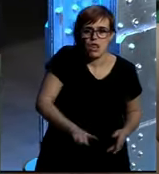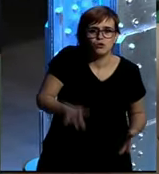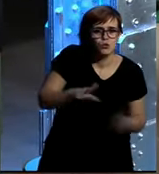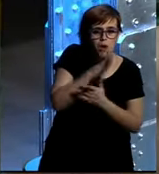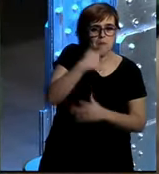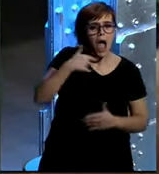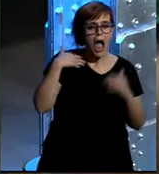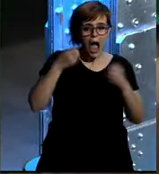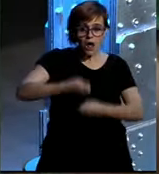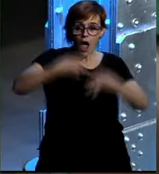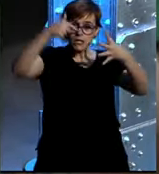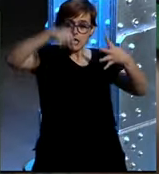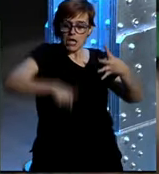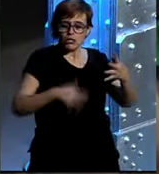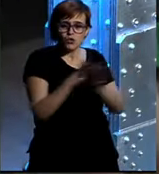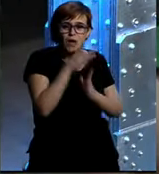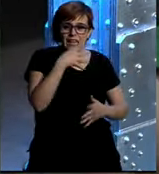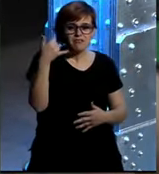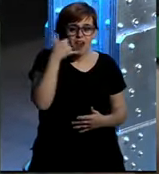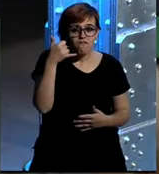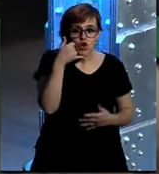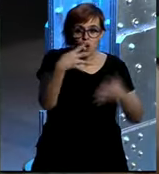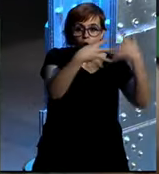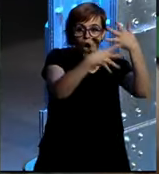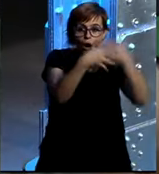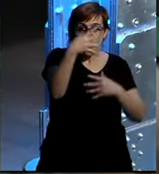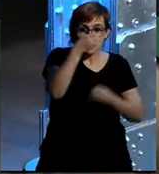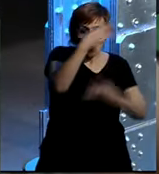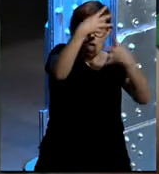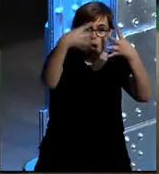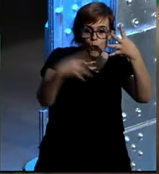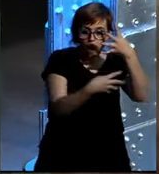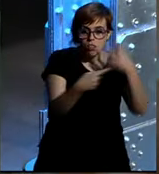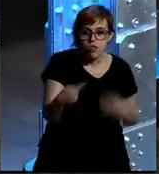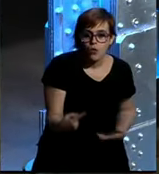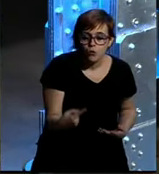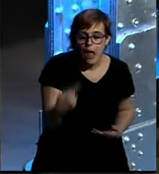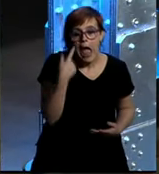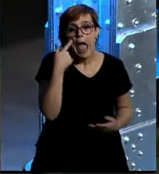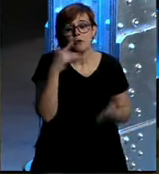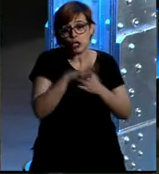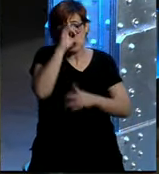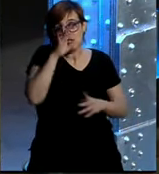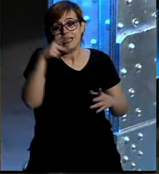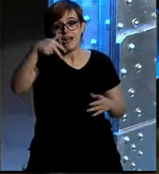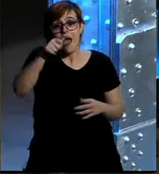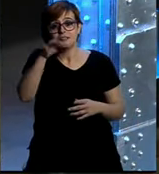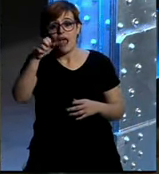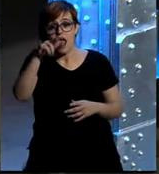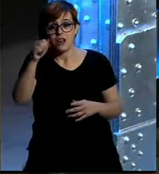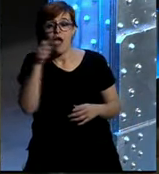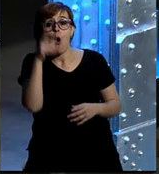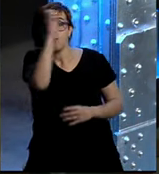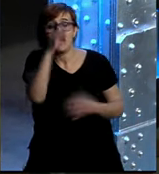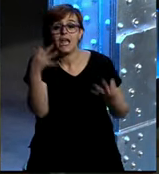aquí a la casa y Telefónica el 41 Bueno yo creo que en este tipo de rankings no sé qué opina Natalia pero yo creo que hay tantos